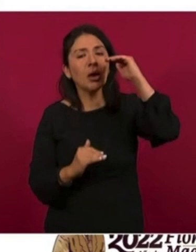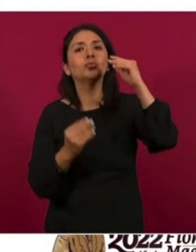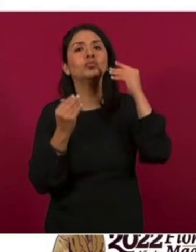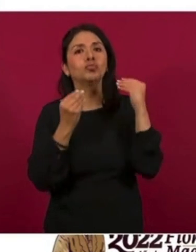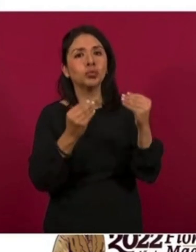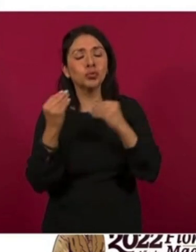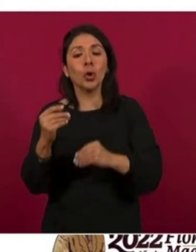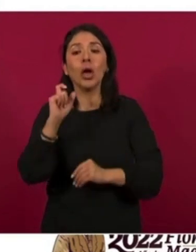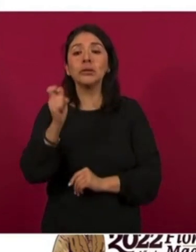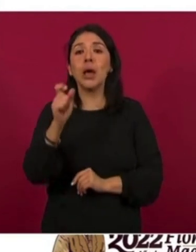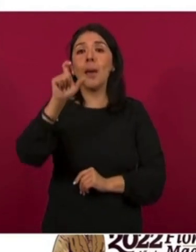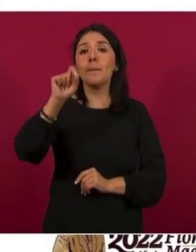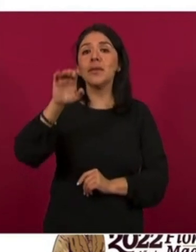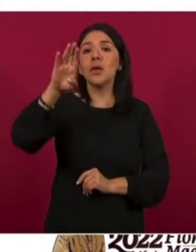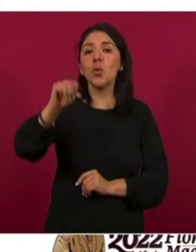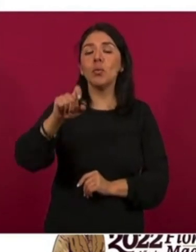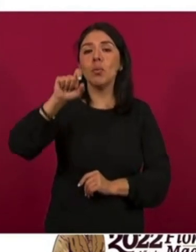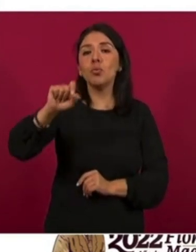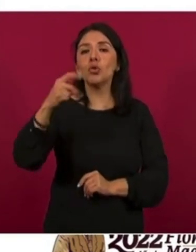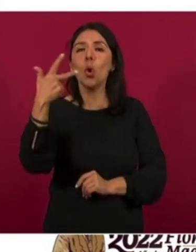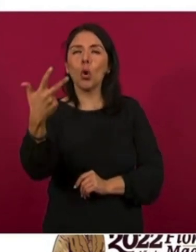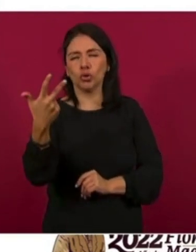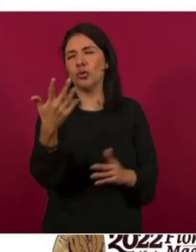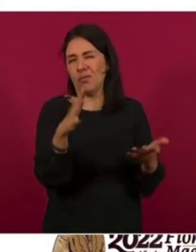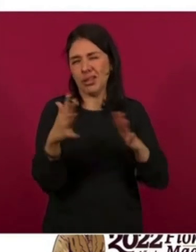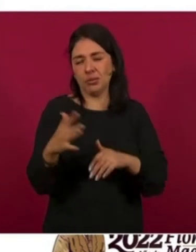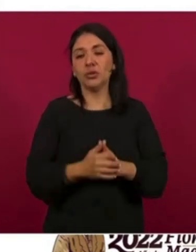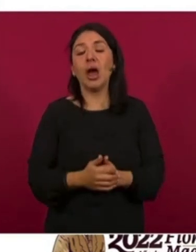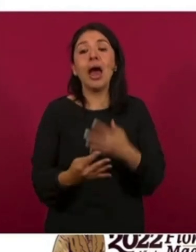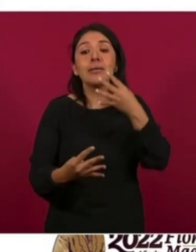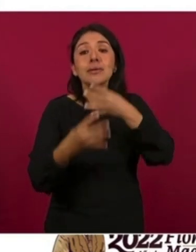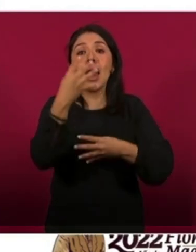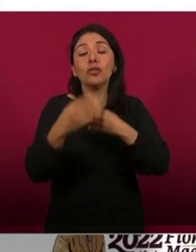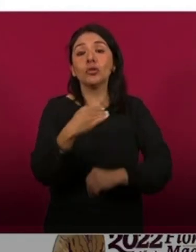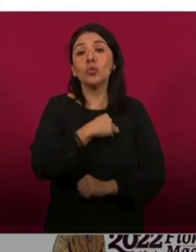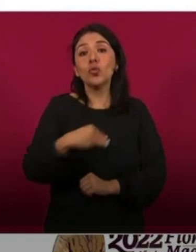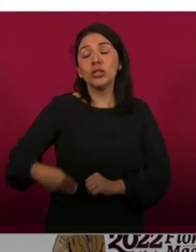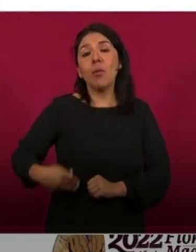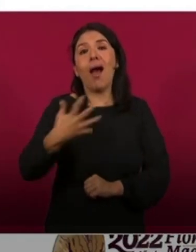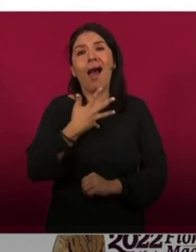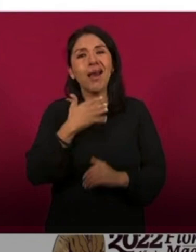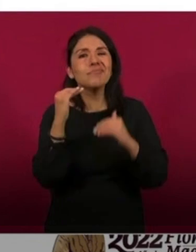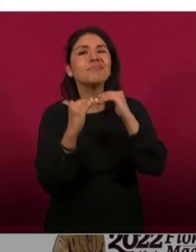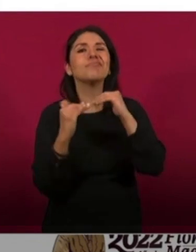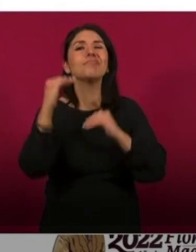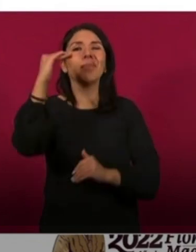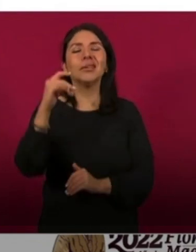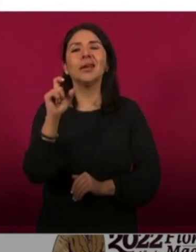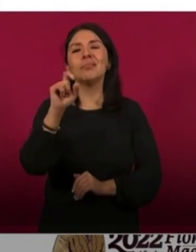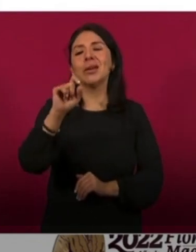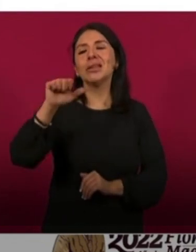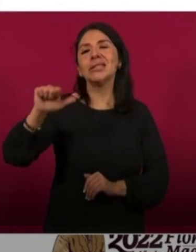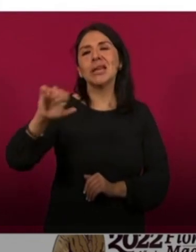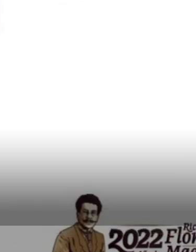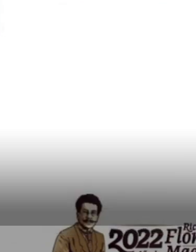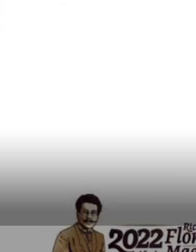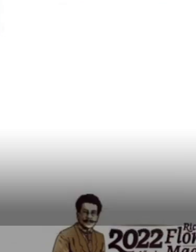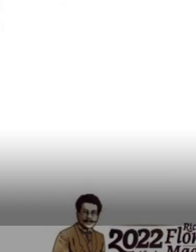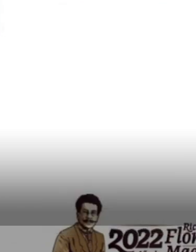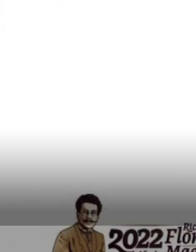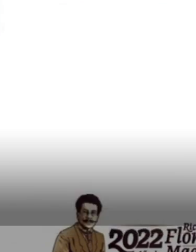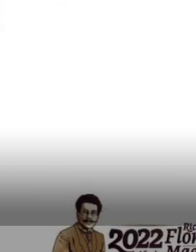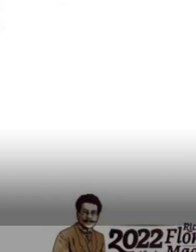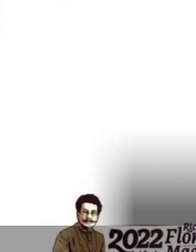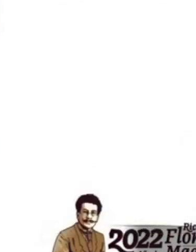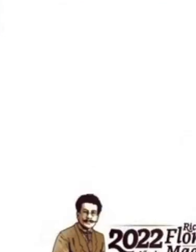de 29.8 en promedio, 14 municipios registraron un incremento de 26 por ciento y dos